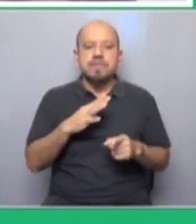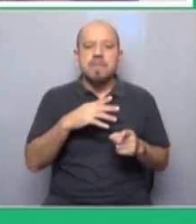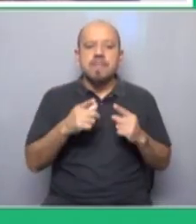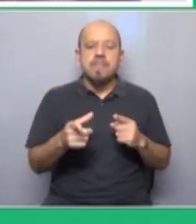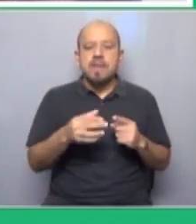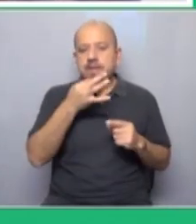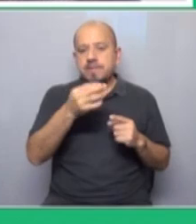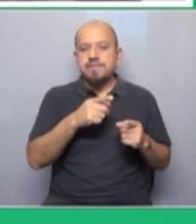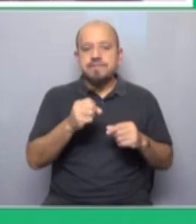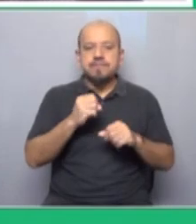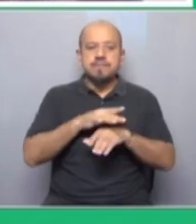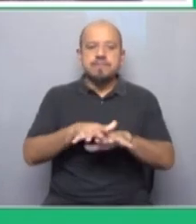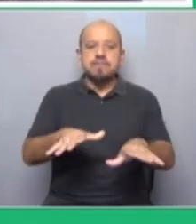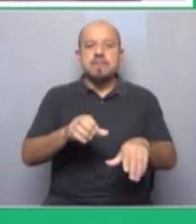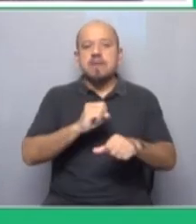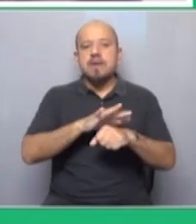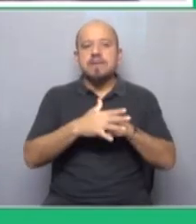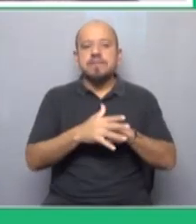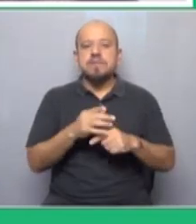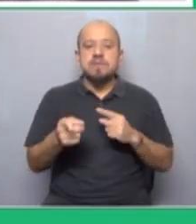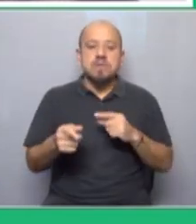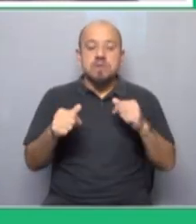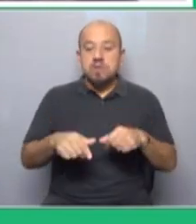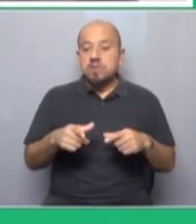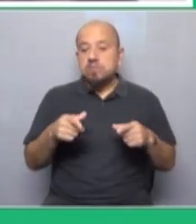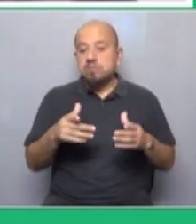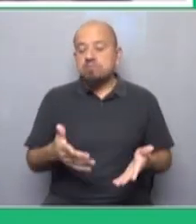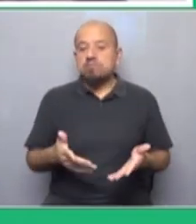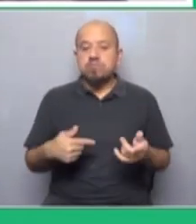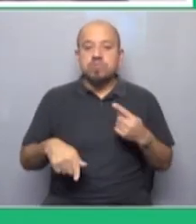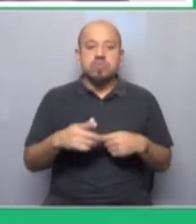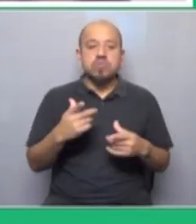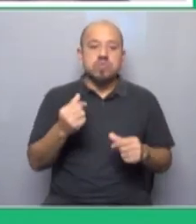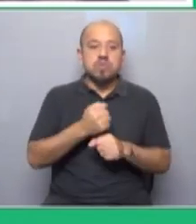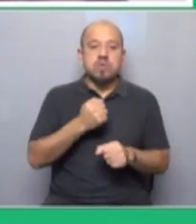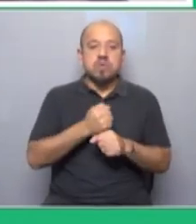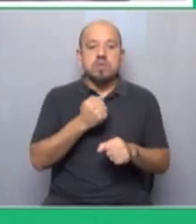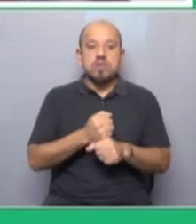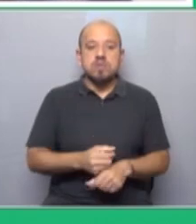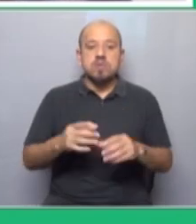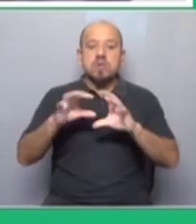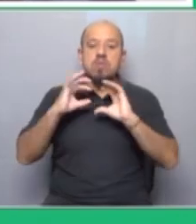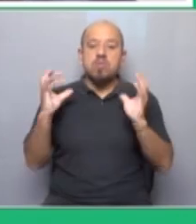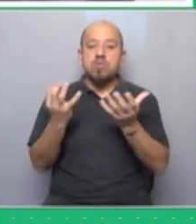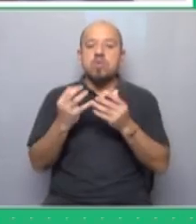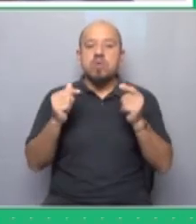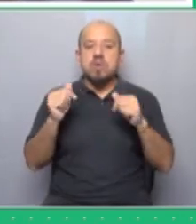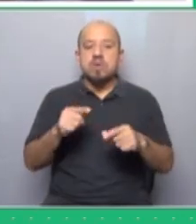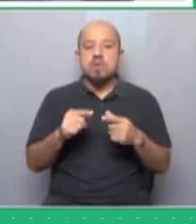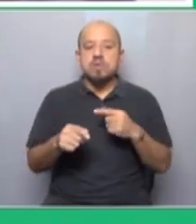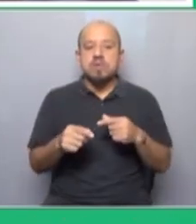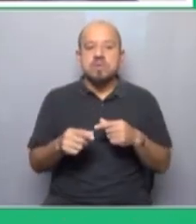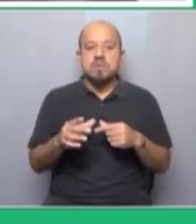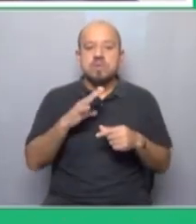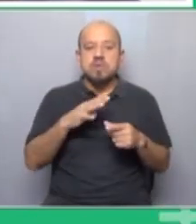estaban hablando de la pandemia y el impacto que ha tenido la pandemia sobre la clase obrera a nivel mundial. Aquí en Estados Unidos